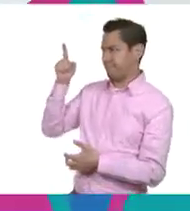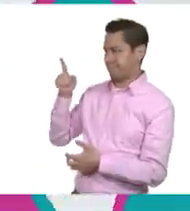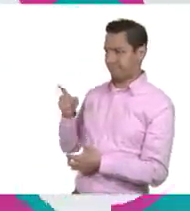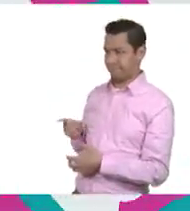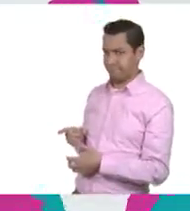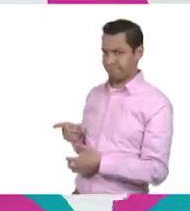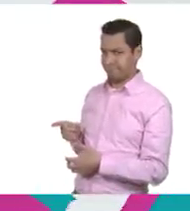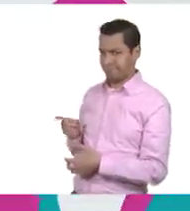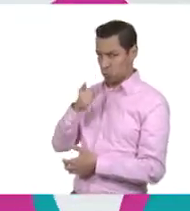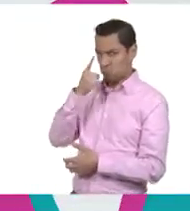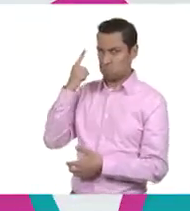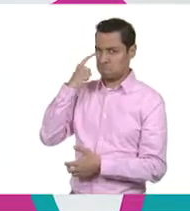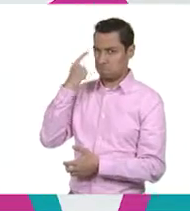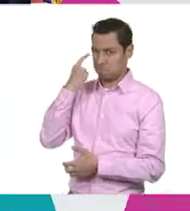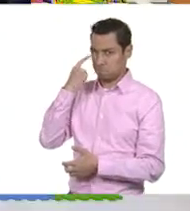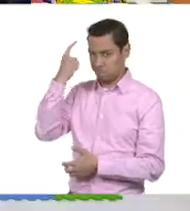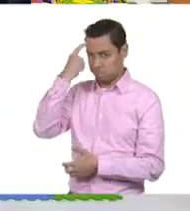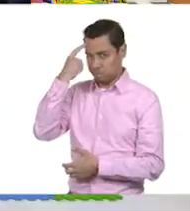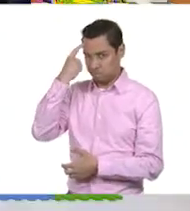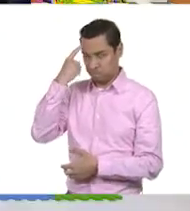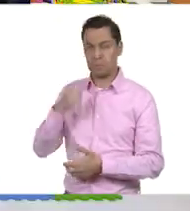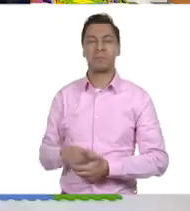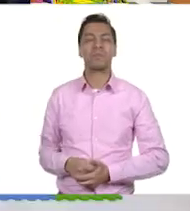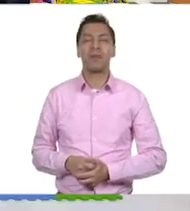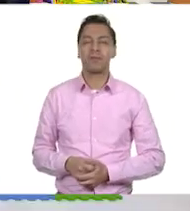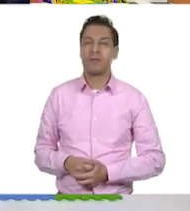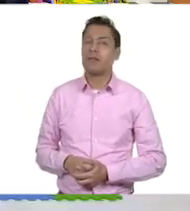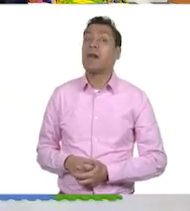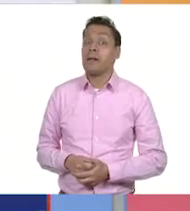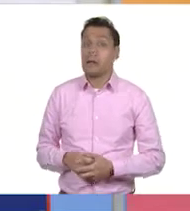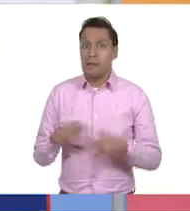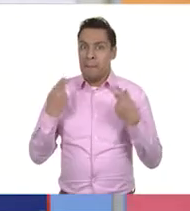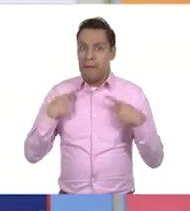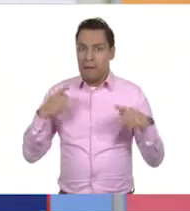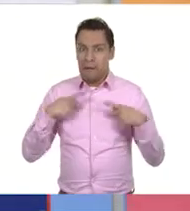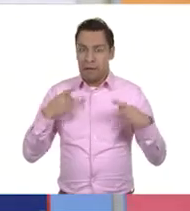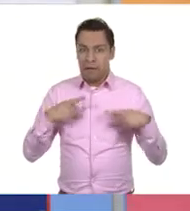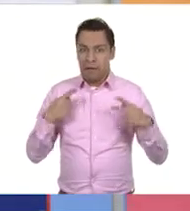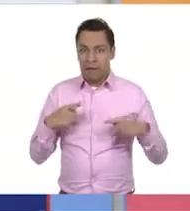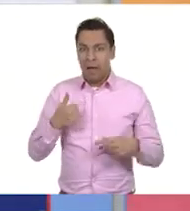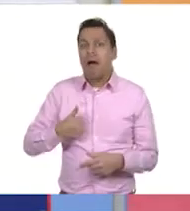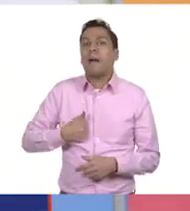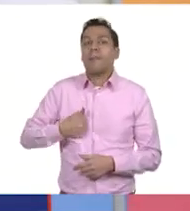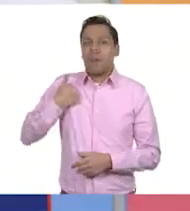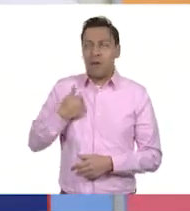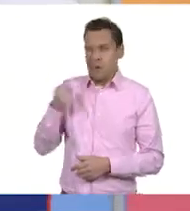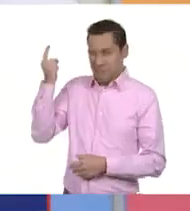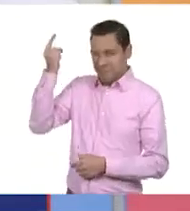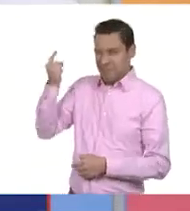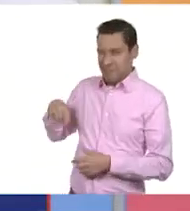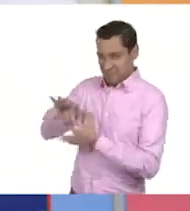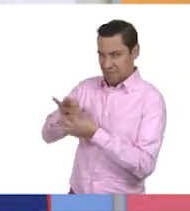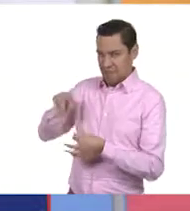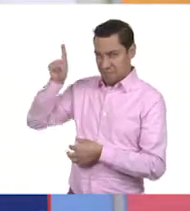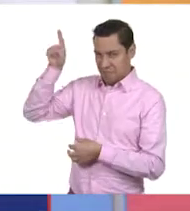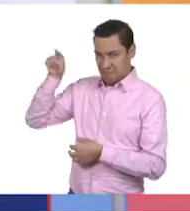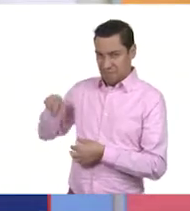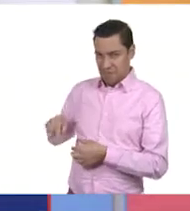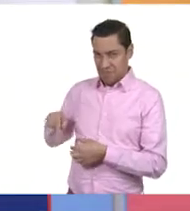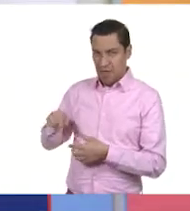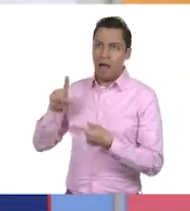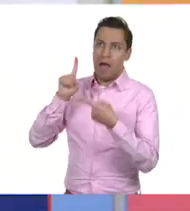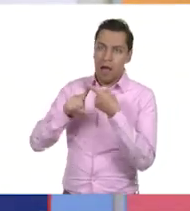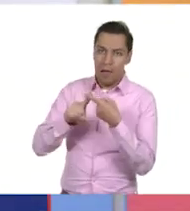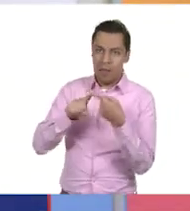animales. Es decir, todos estos recursos, los humanos los transformamos para poder obtener otro